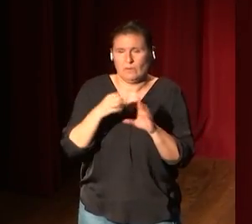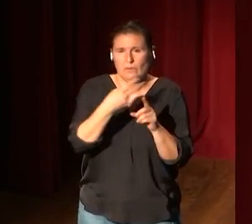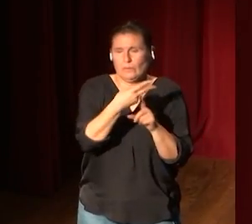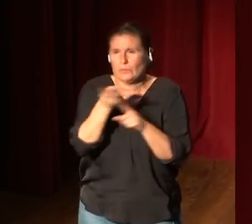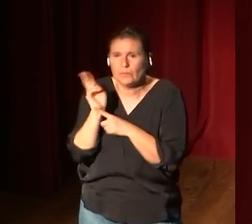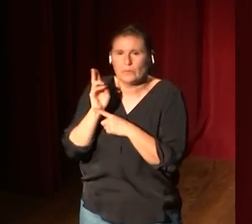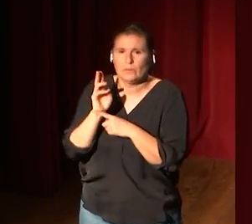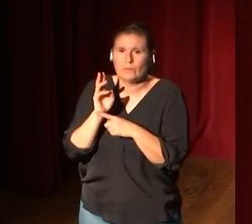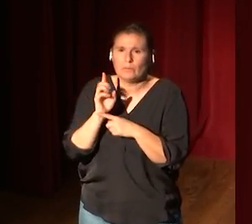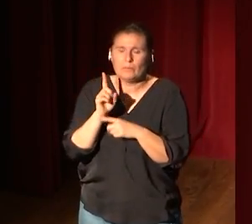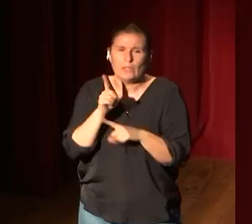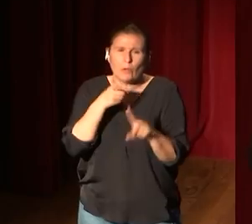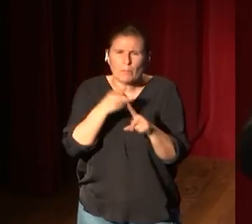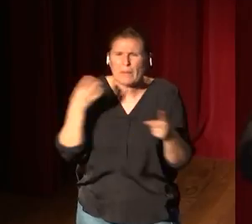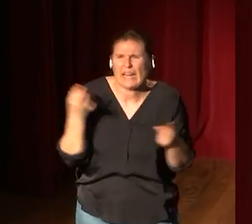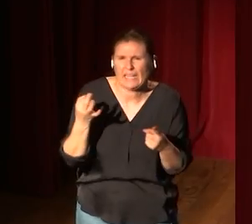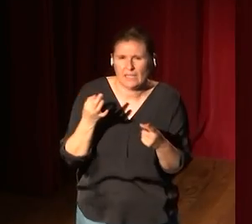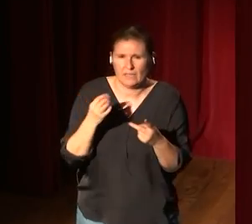en función de qué y para qué.